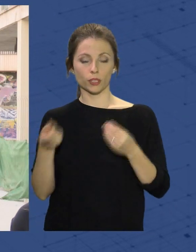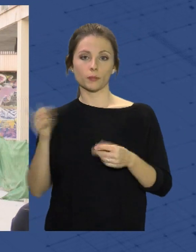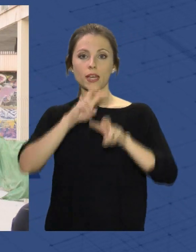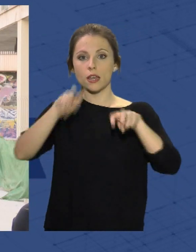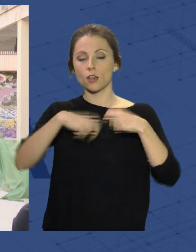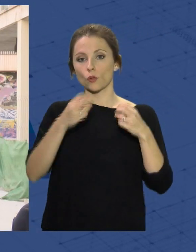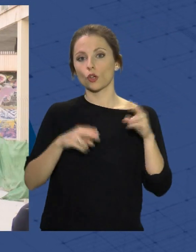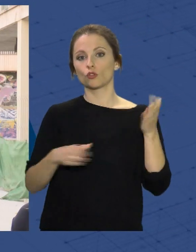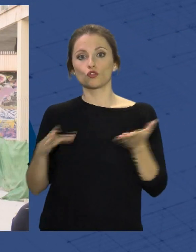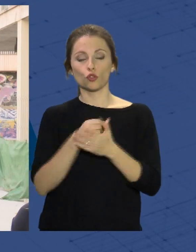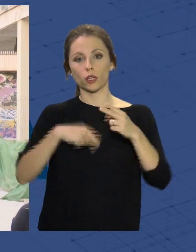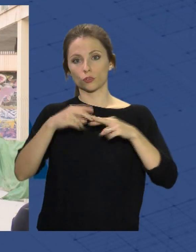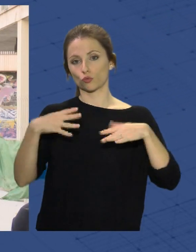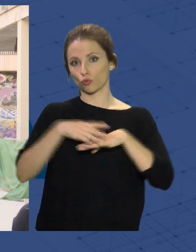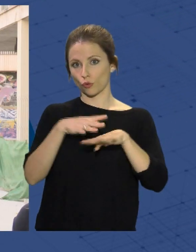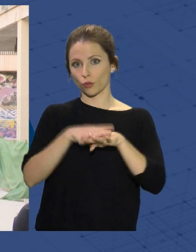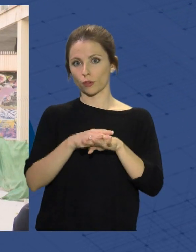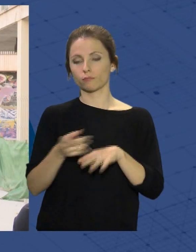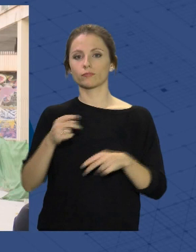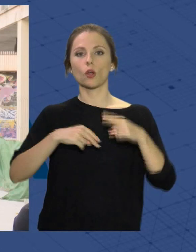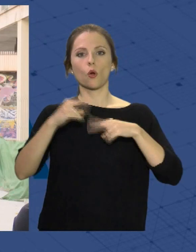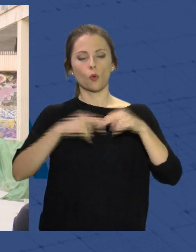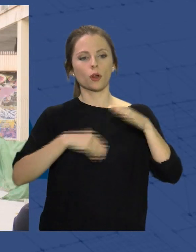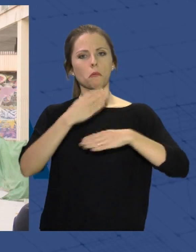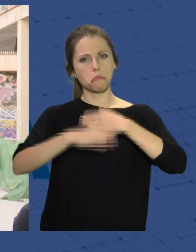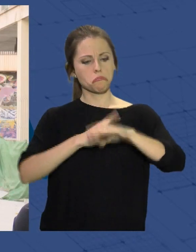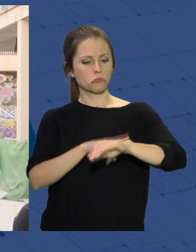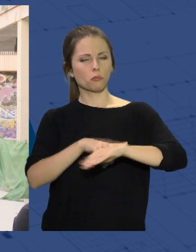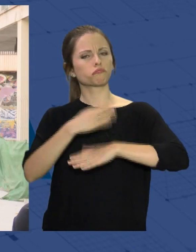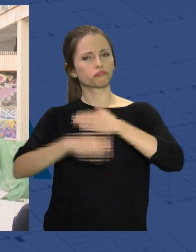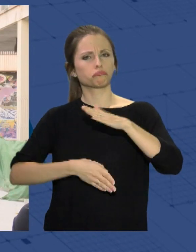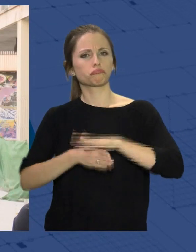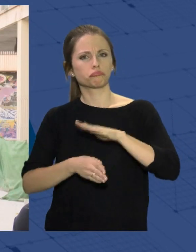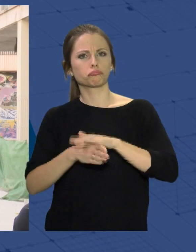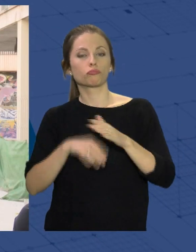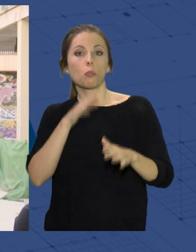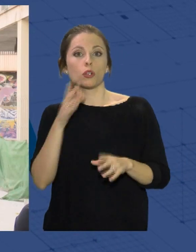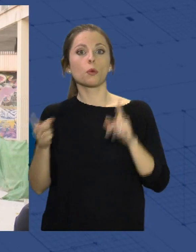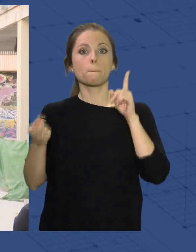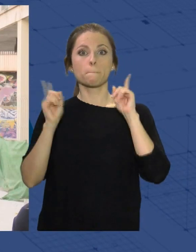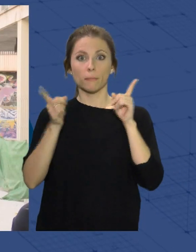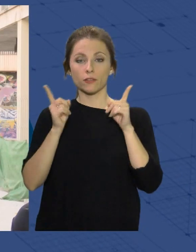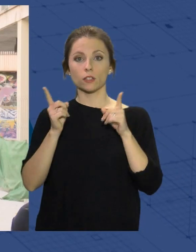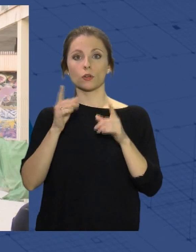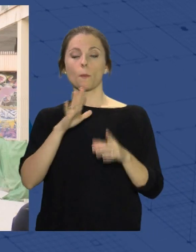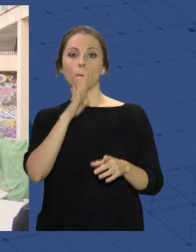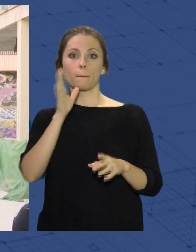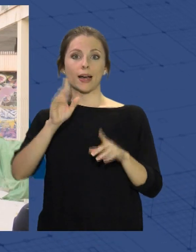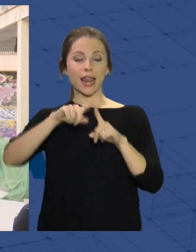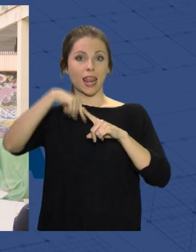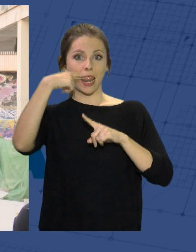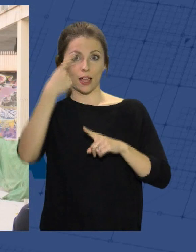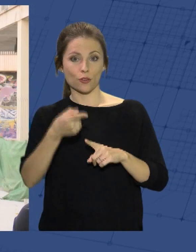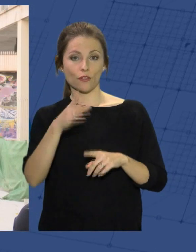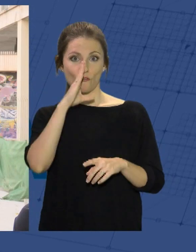infraestructuras de redes. La obra va bastante bien en tiempo, por lo tanto la previsión de tener la lista para febrero es